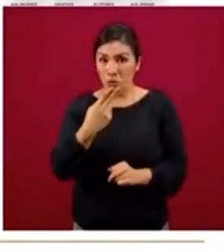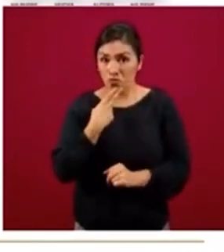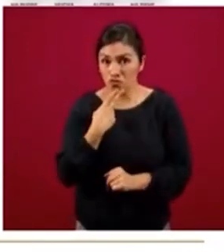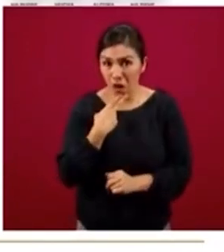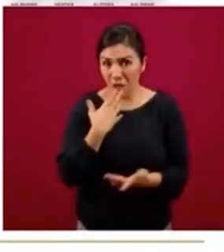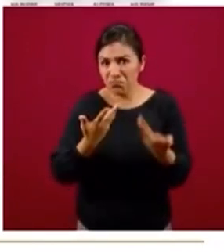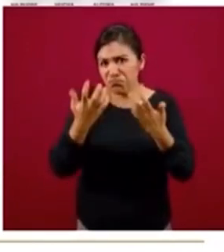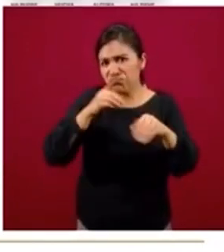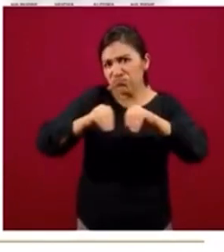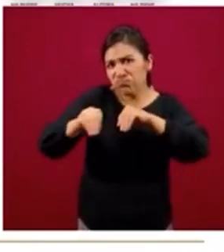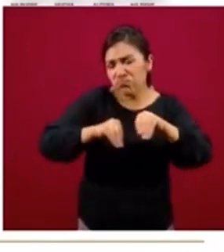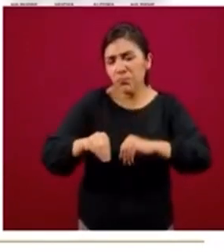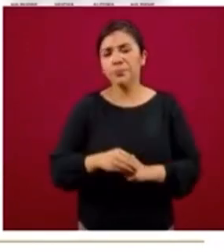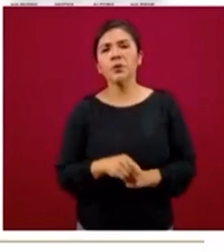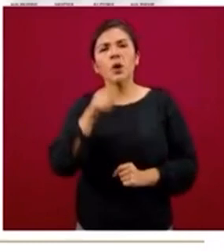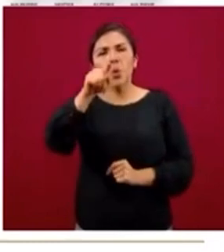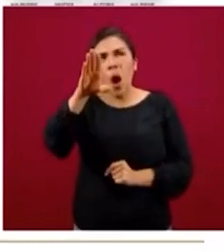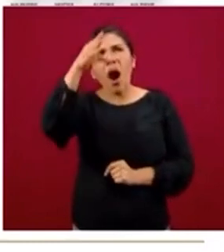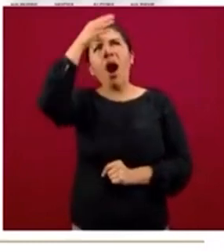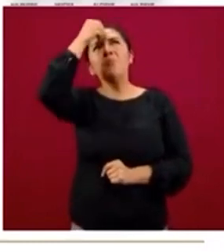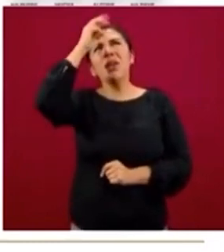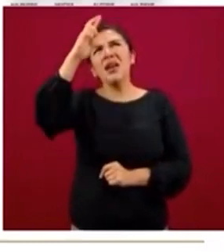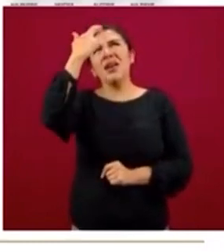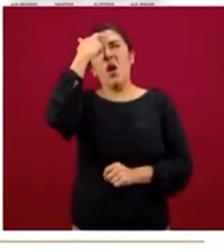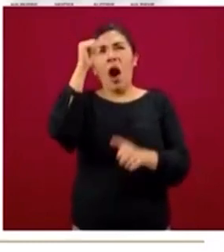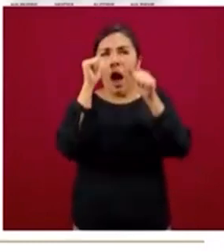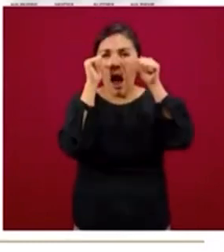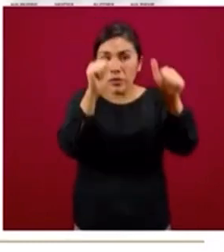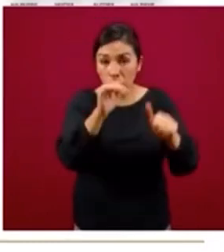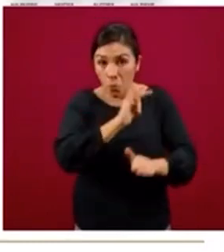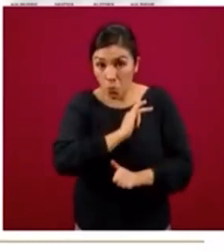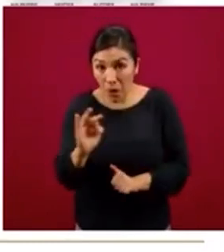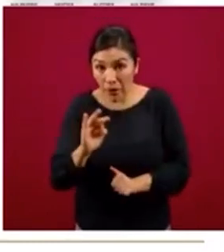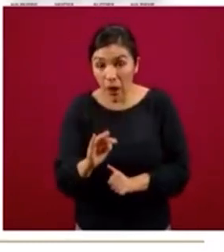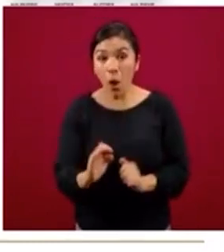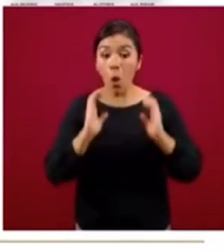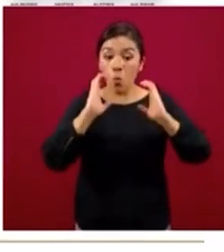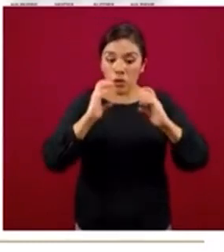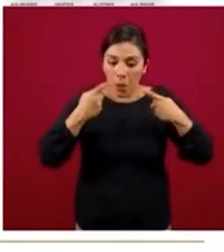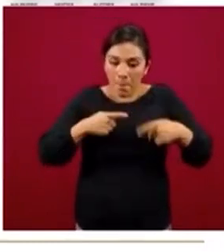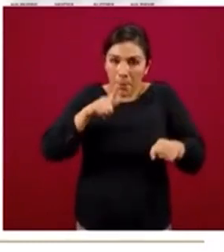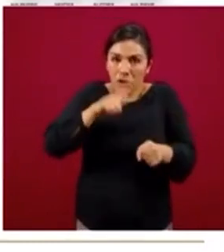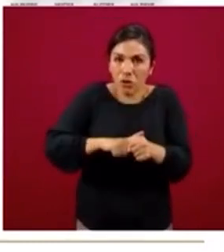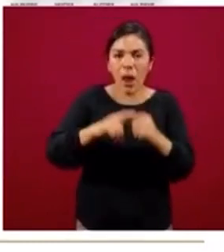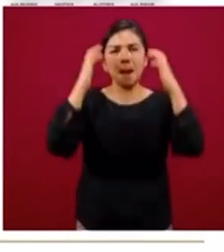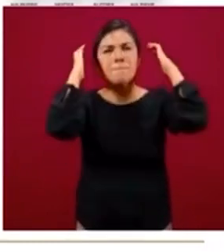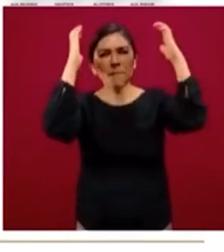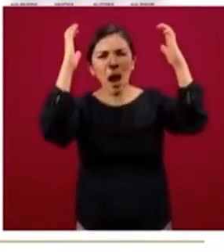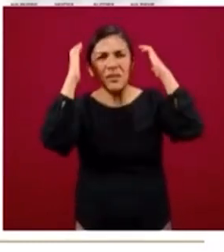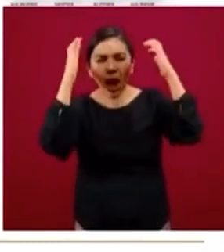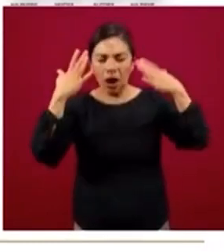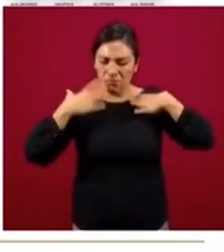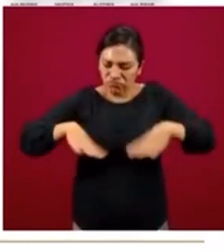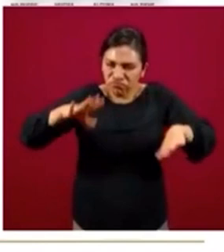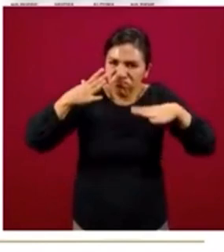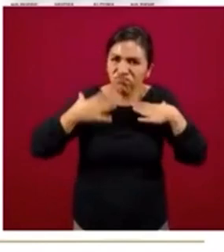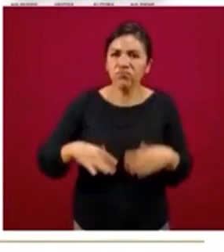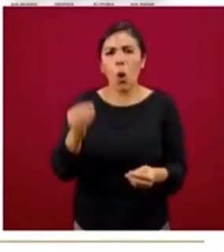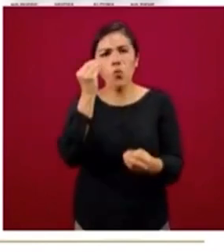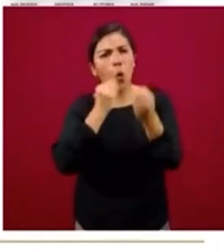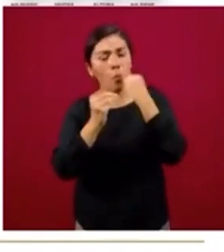Aprender, recordar o concentrarse. Mantener su cuidado personal. Bañarse,